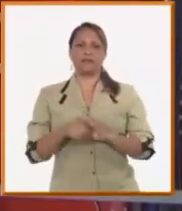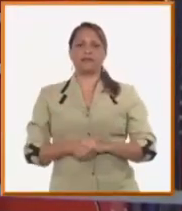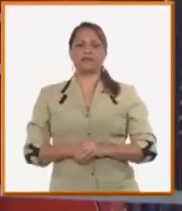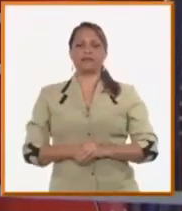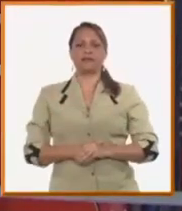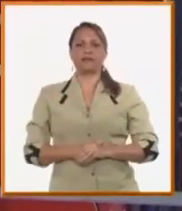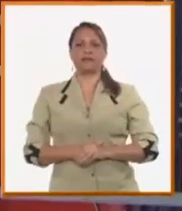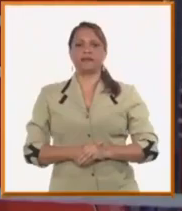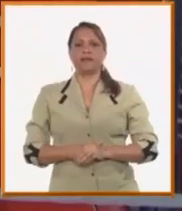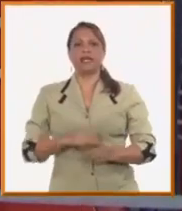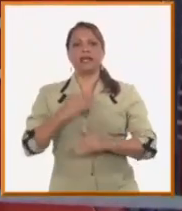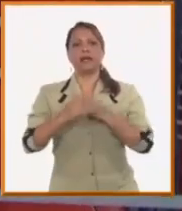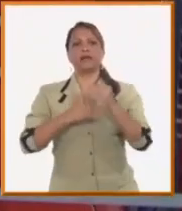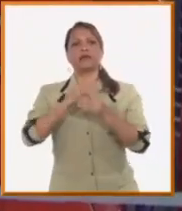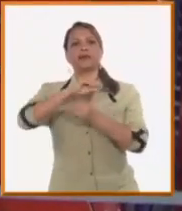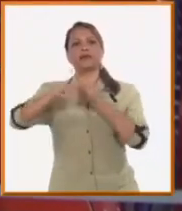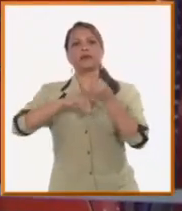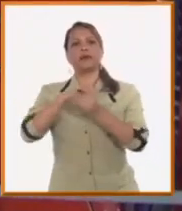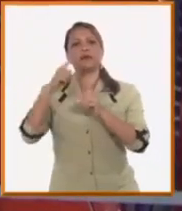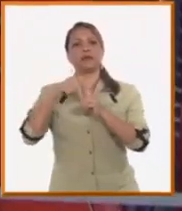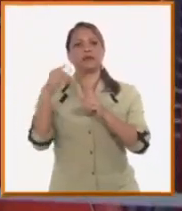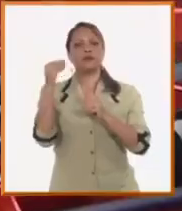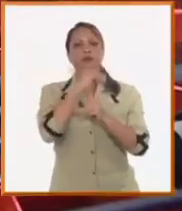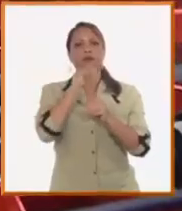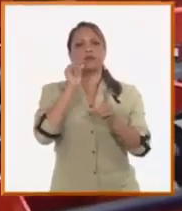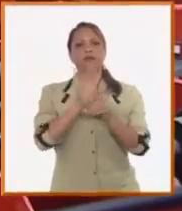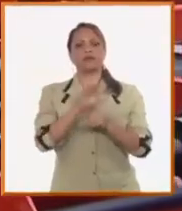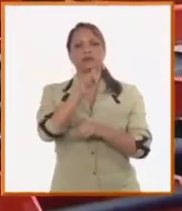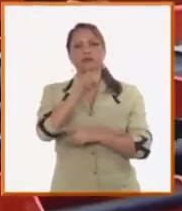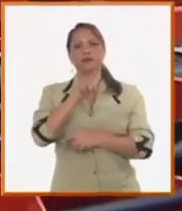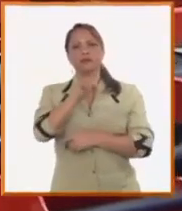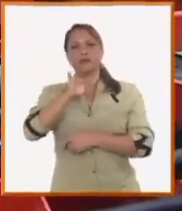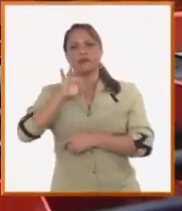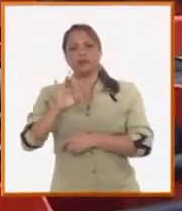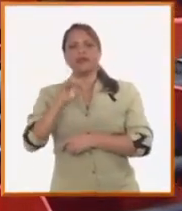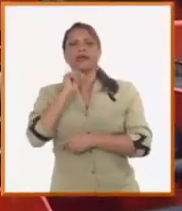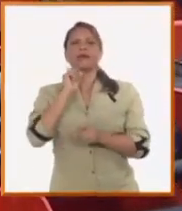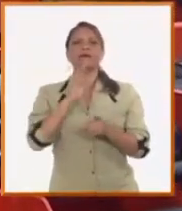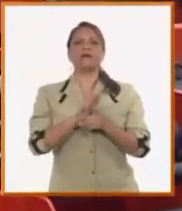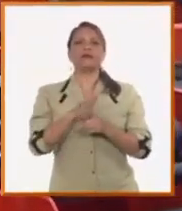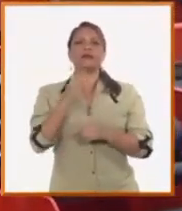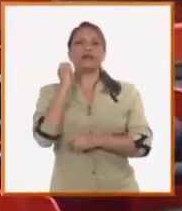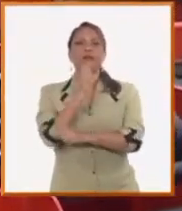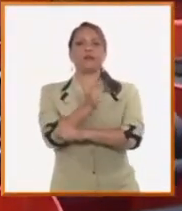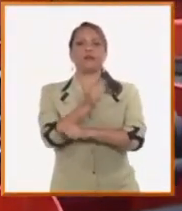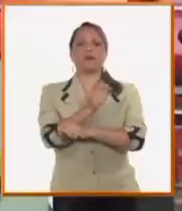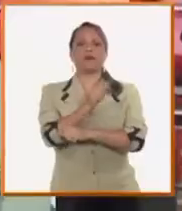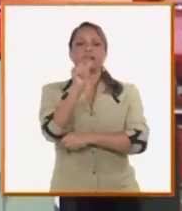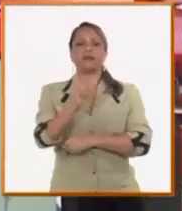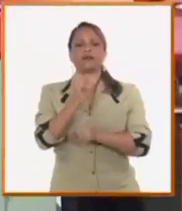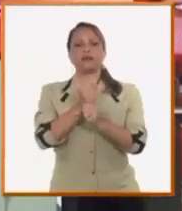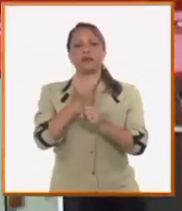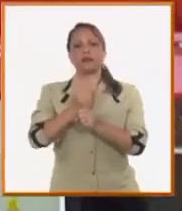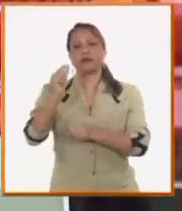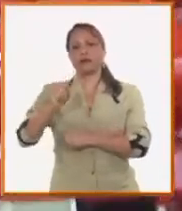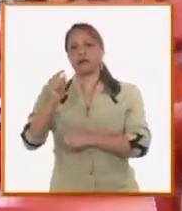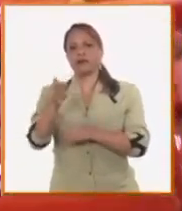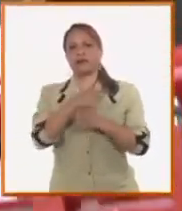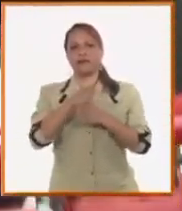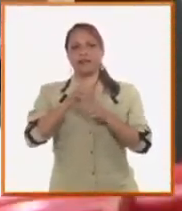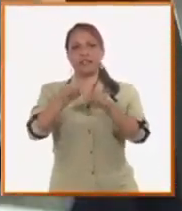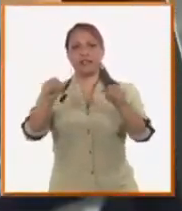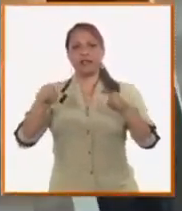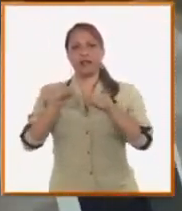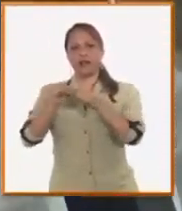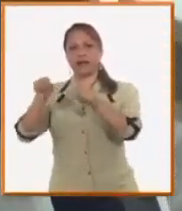al proceso de reconversión tecnológica que iniciara en 2018, marcha la capacitación del personal que elabora en las diferentes áreas y se